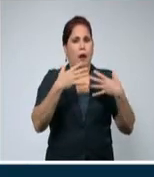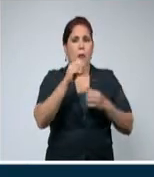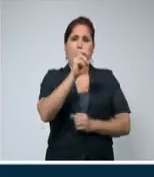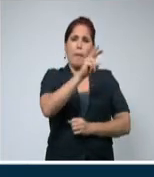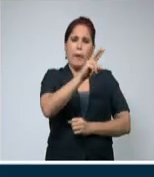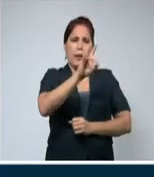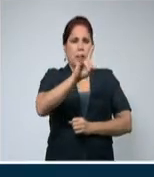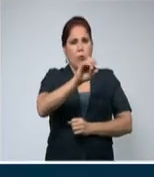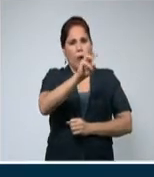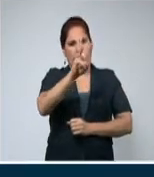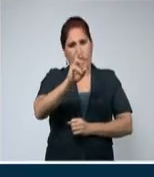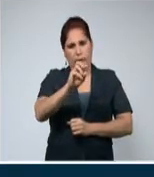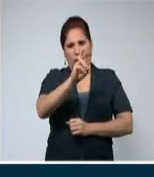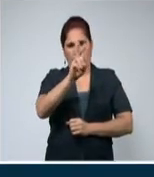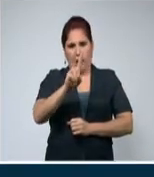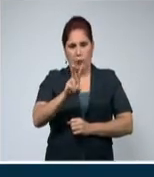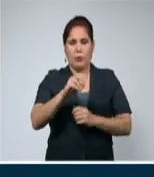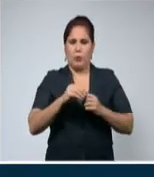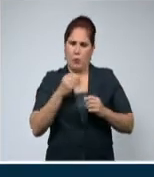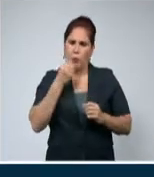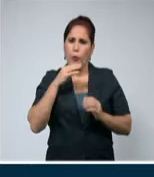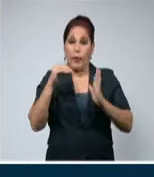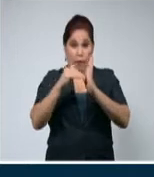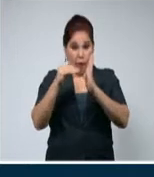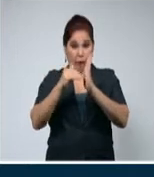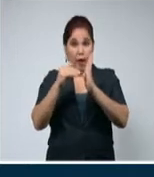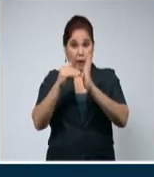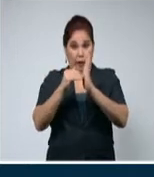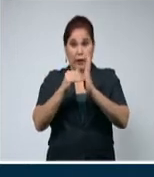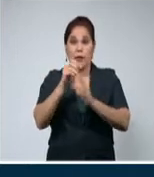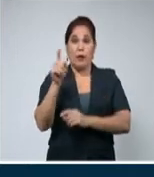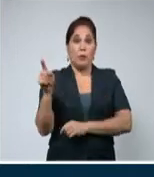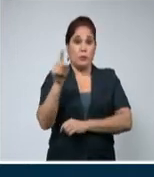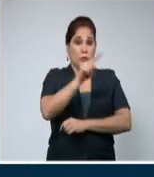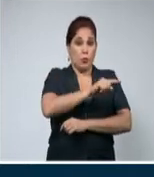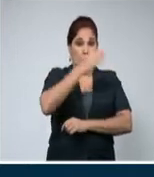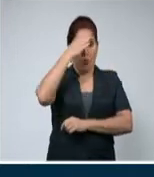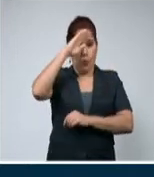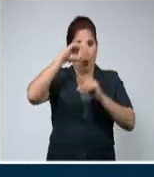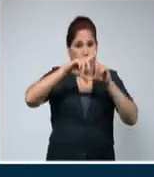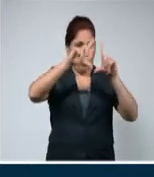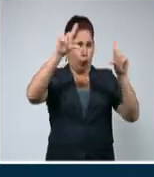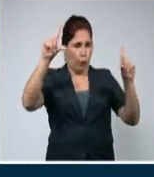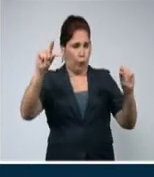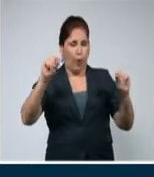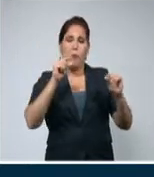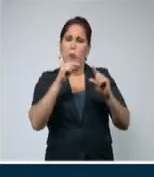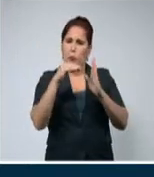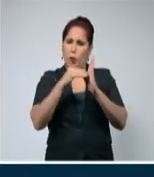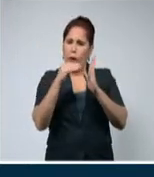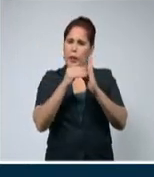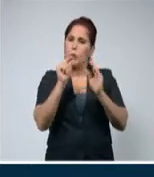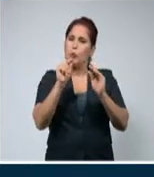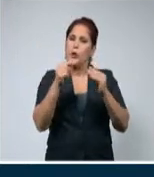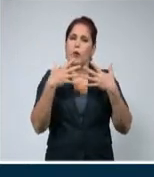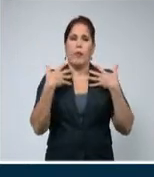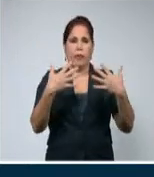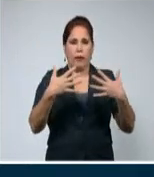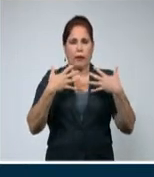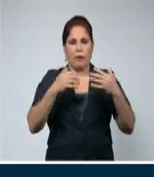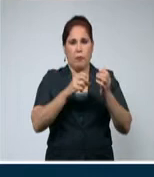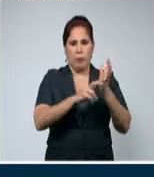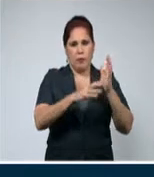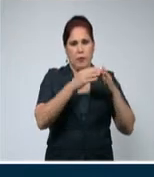29, 30, 32 grados Celsius, que pueden, como ha ocurrido en los últimos días, llegar a ser superiores en localidades del sur oriental, sobre todo en la provincia de Granma.